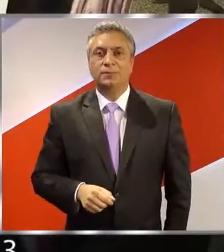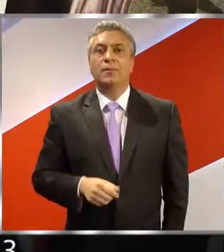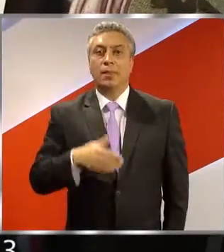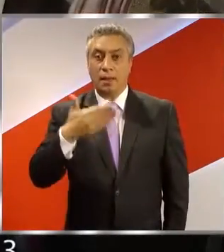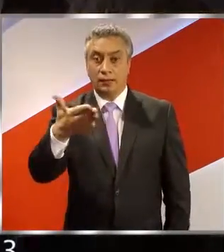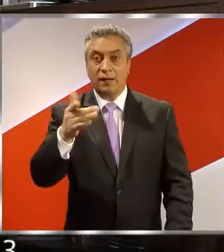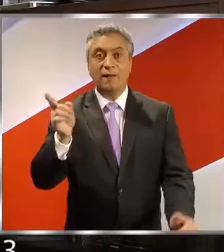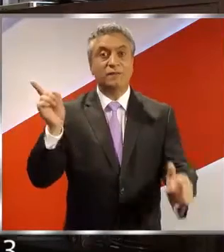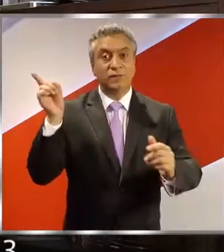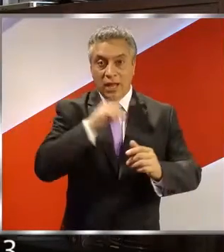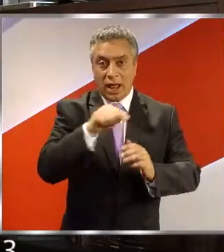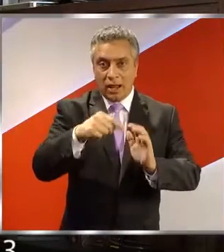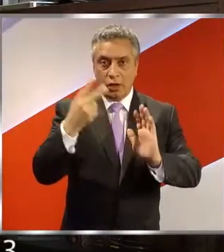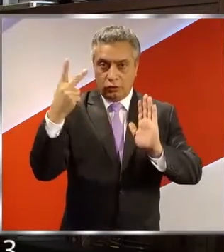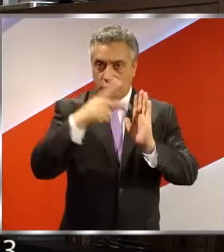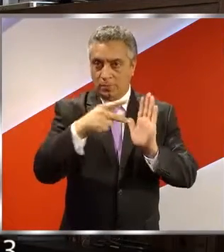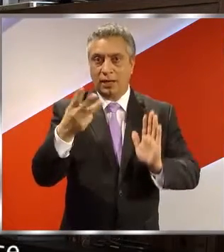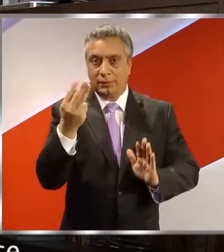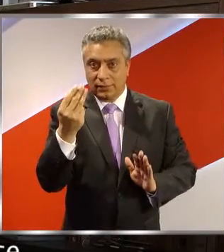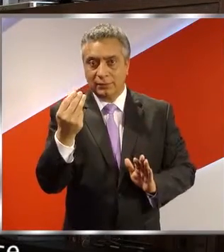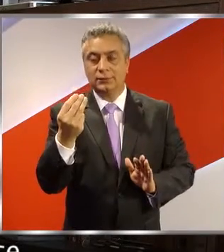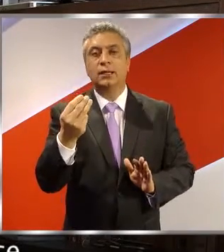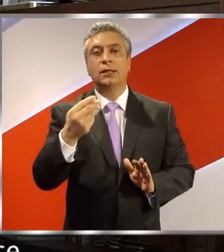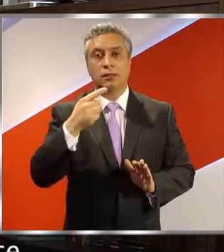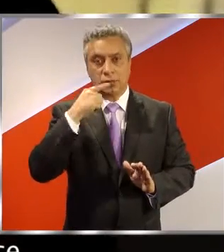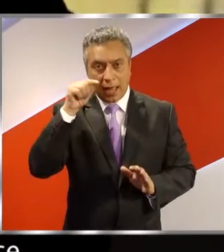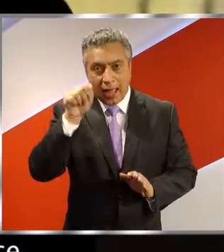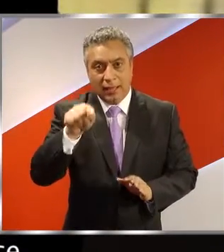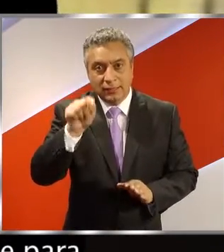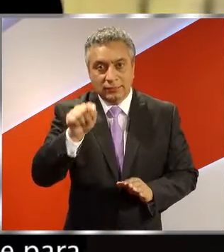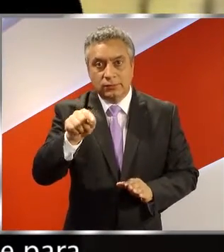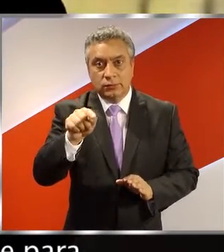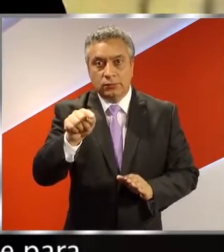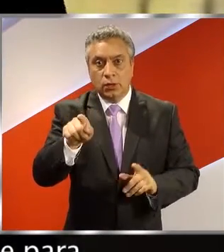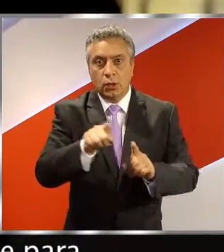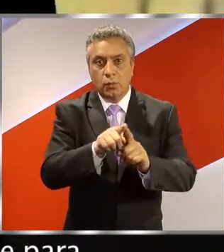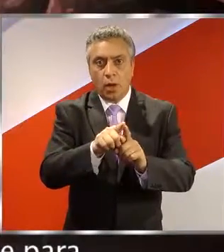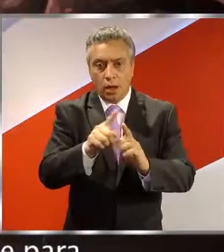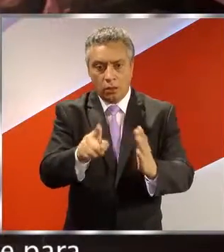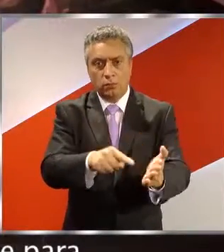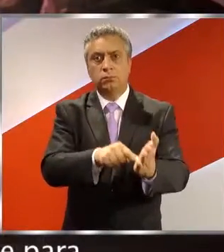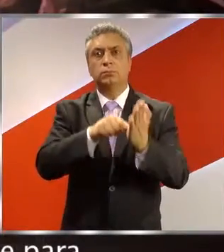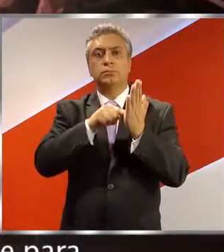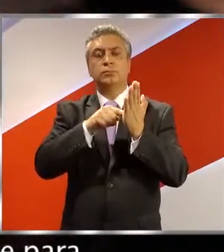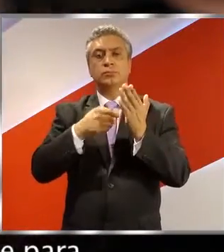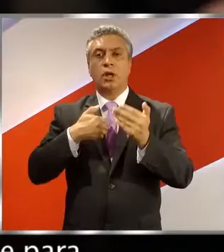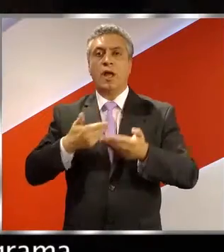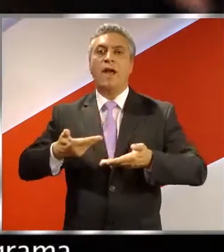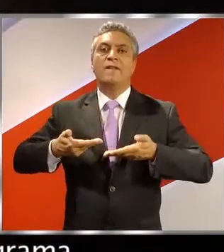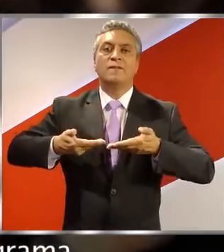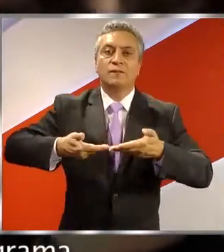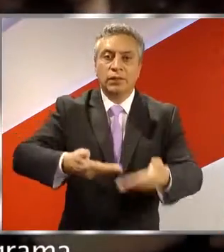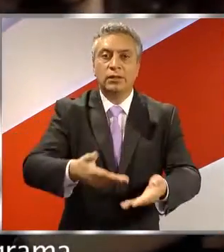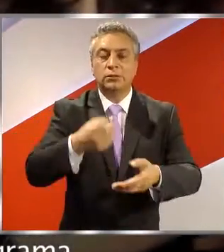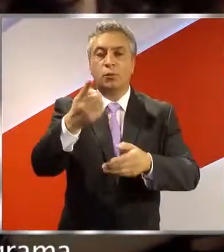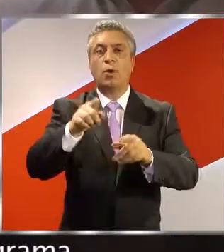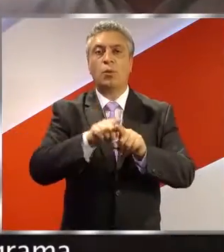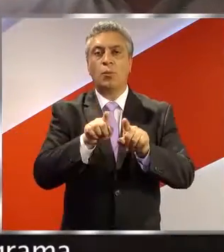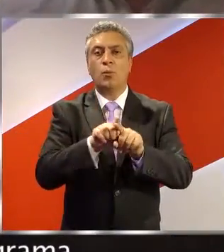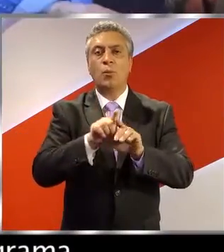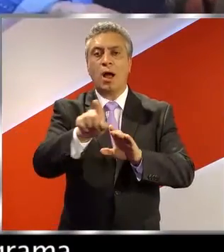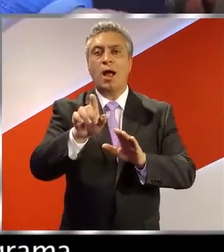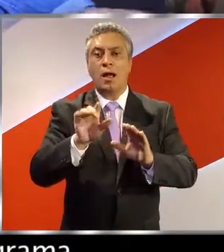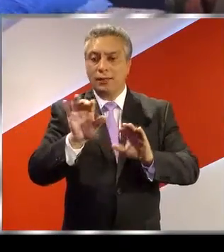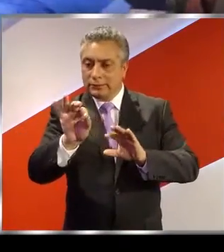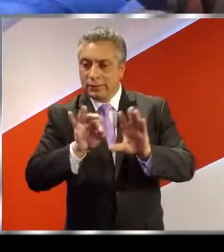Hacia finales de 2013, y en esos días aparece una invitación a inscribirse para una selección de un programa